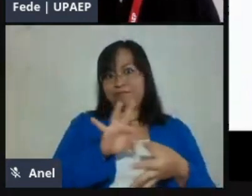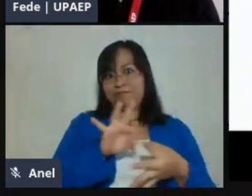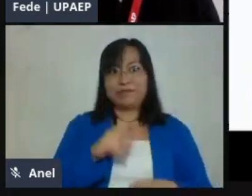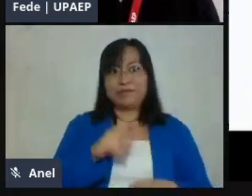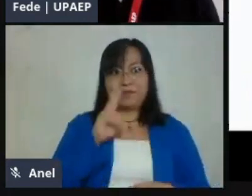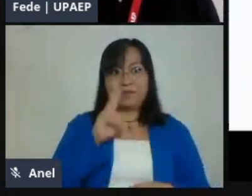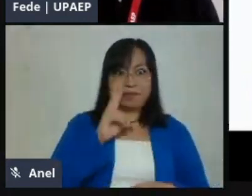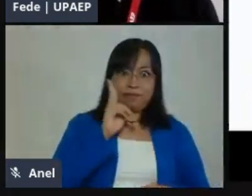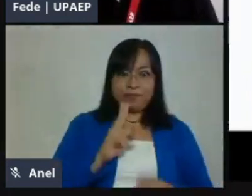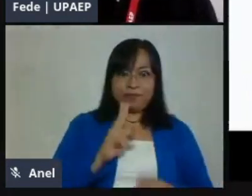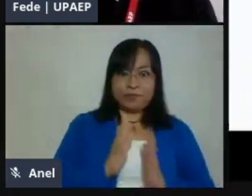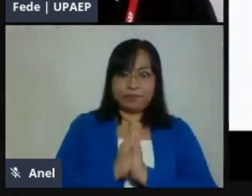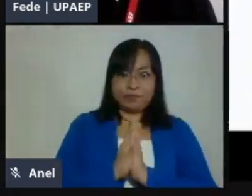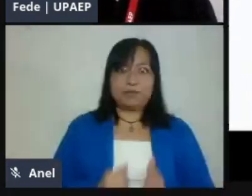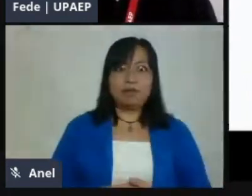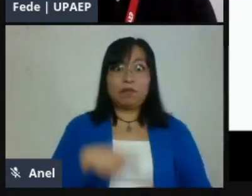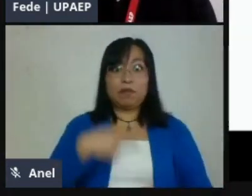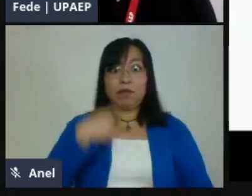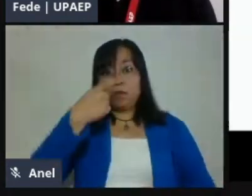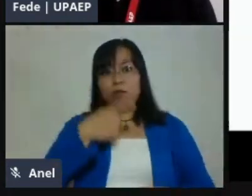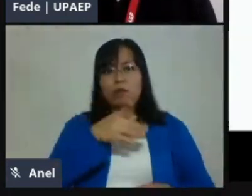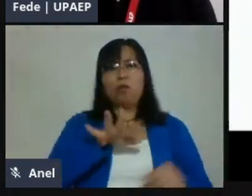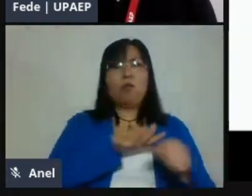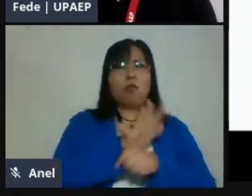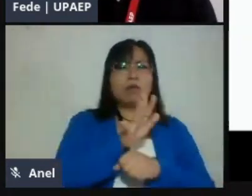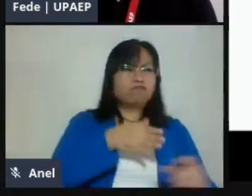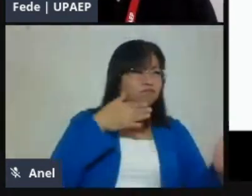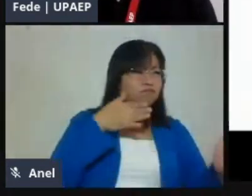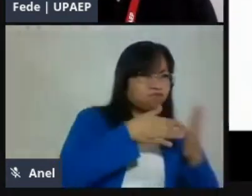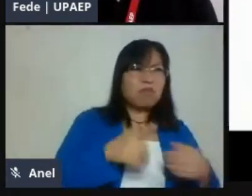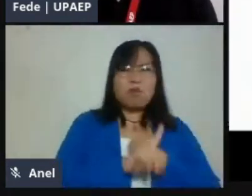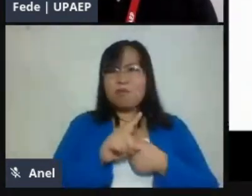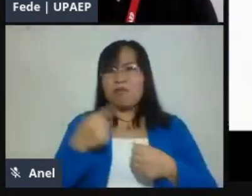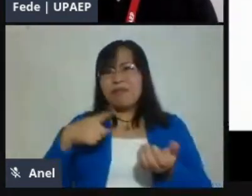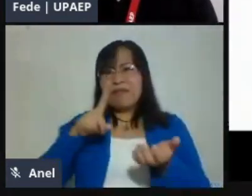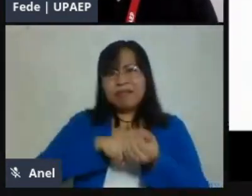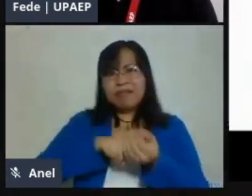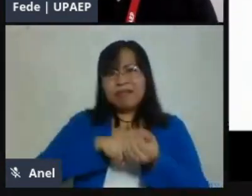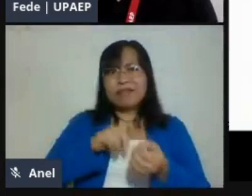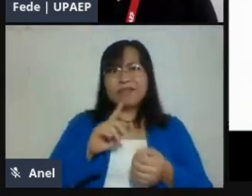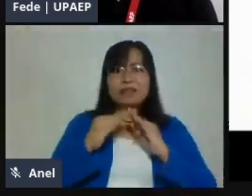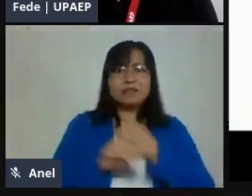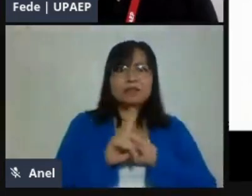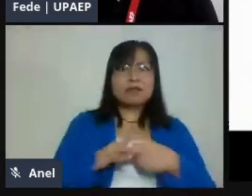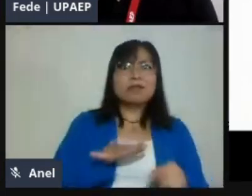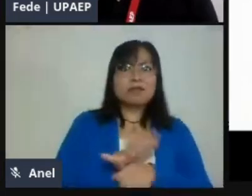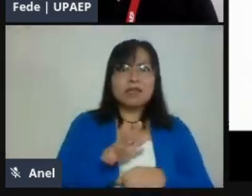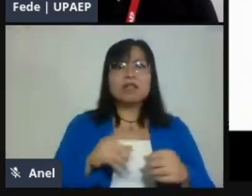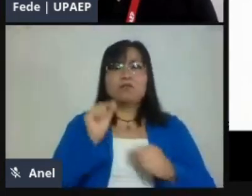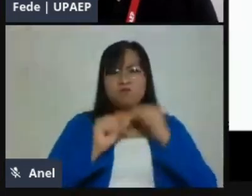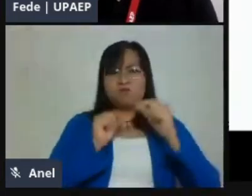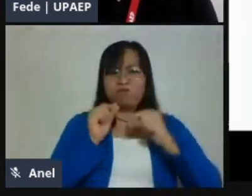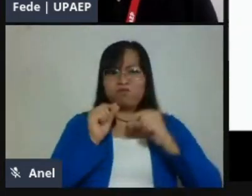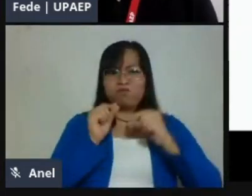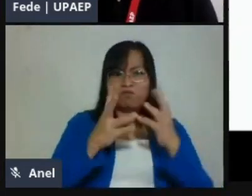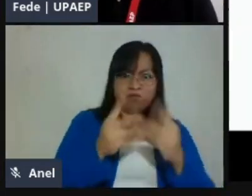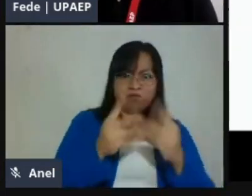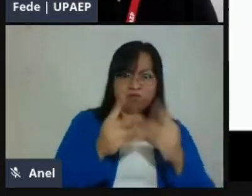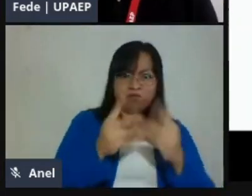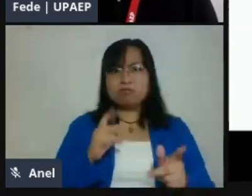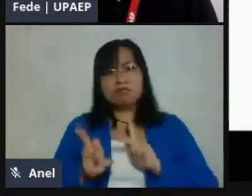comencemos con los retos en casa para el aprendizaje a distancia. Vamos a delinear un poco las problemáticas que se enfrentan los padres de familia